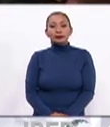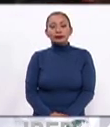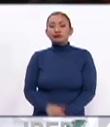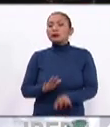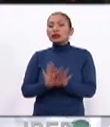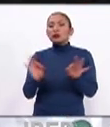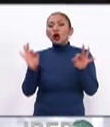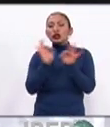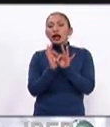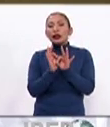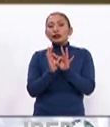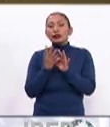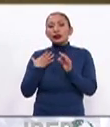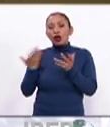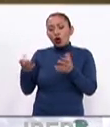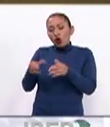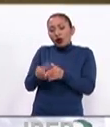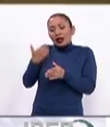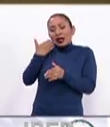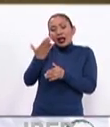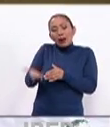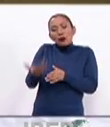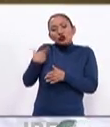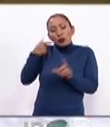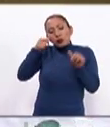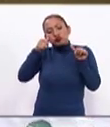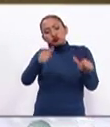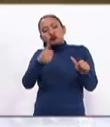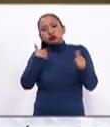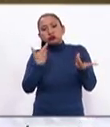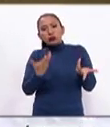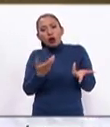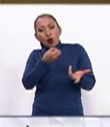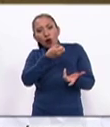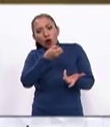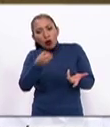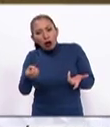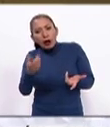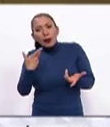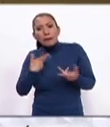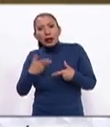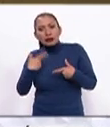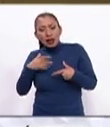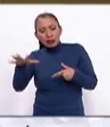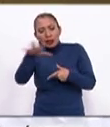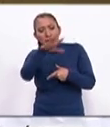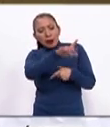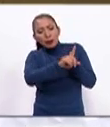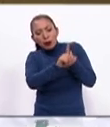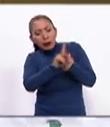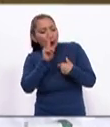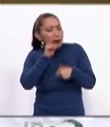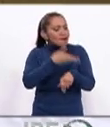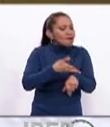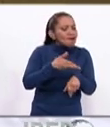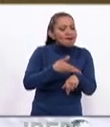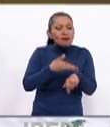Principalmente en la parte ambiental nosotros tratamos de enfocarnos en un abordaje interdisciplinar de la problemática,